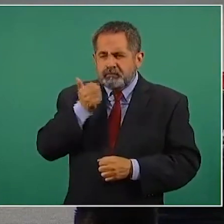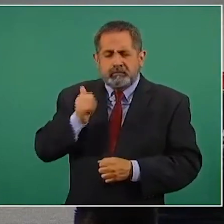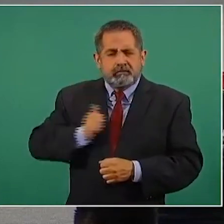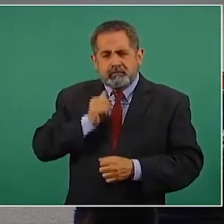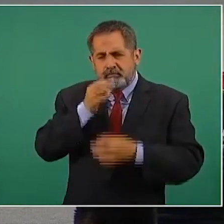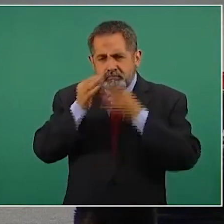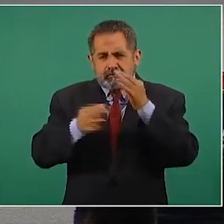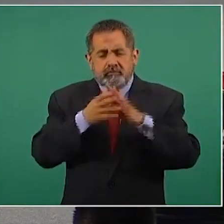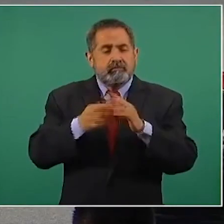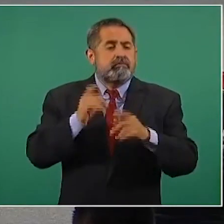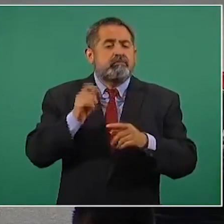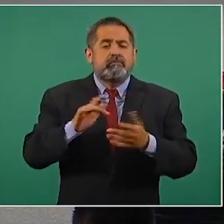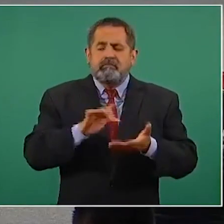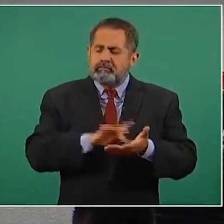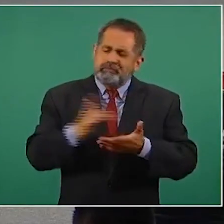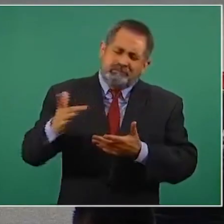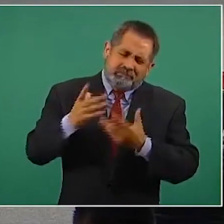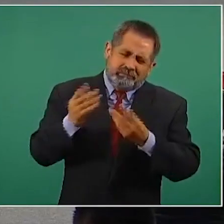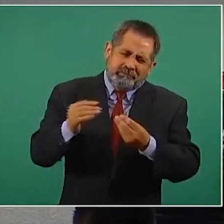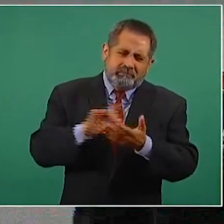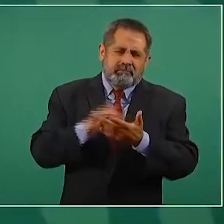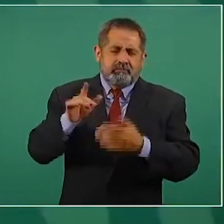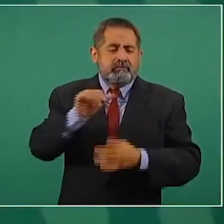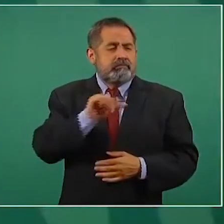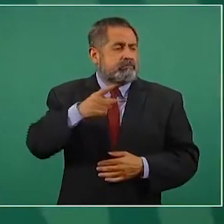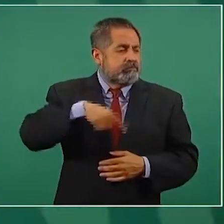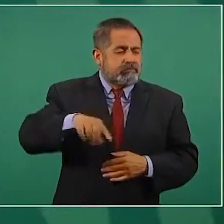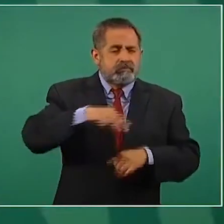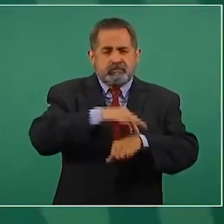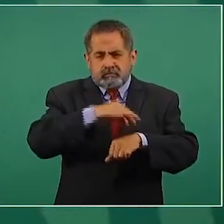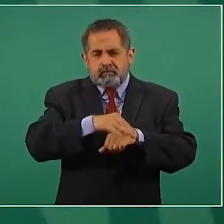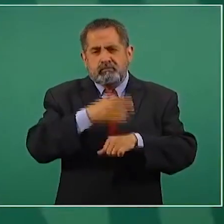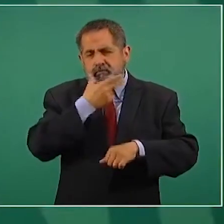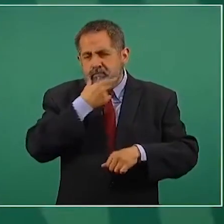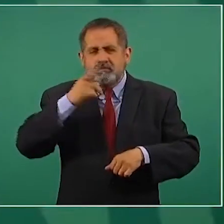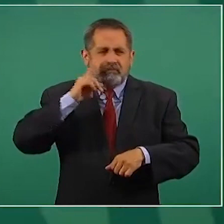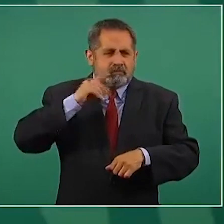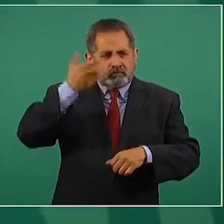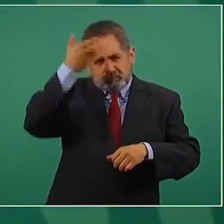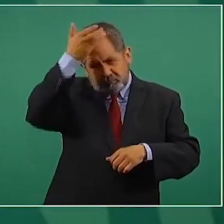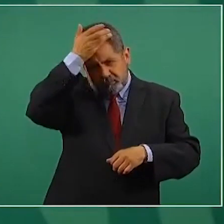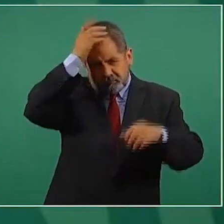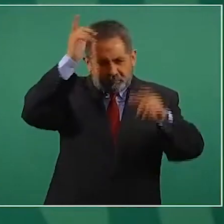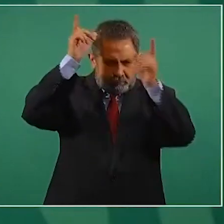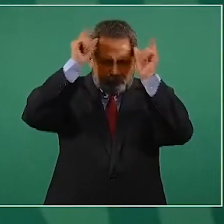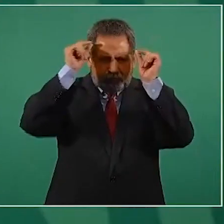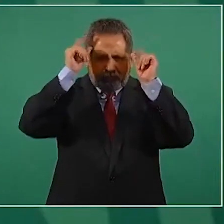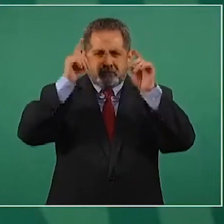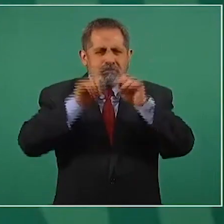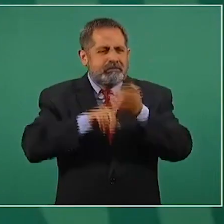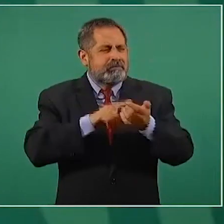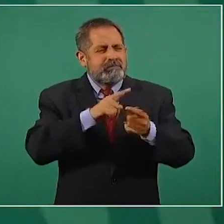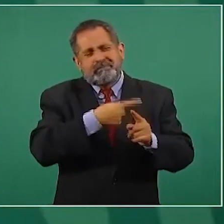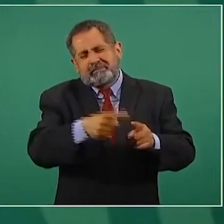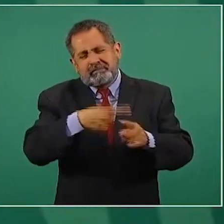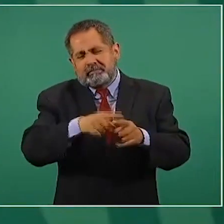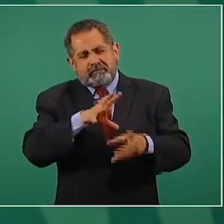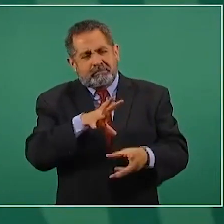para agradecerle mucho a los médicos, a las enfermeras, a los trabajadores de la salud.